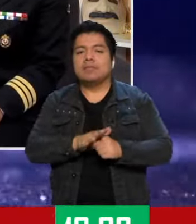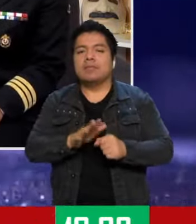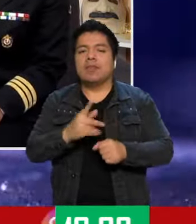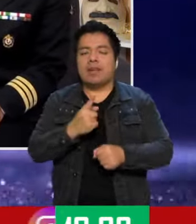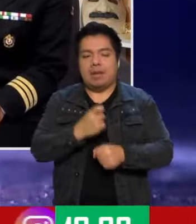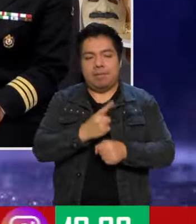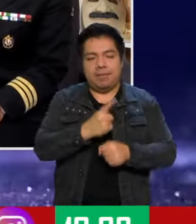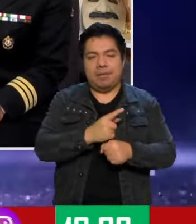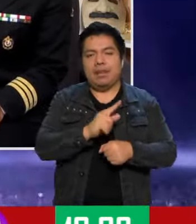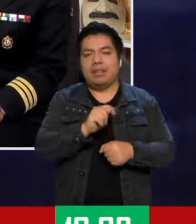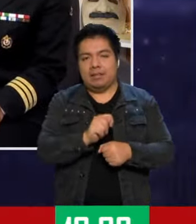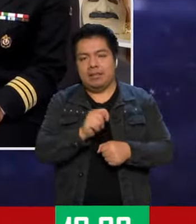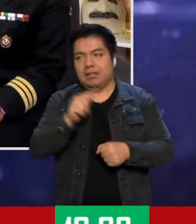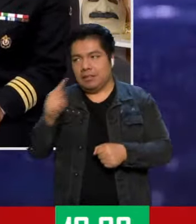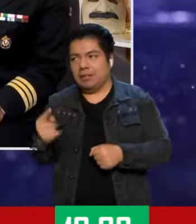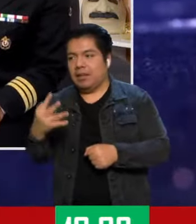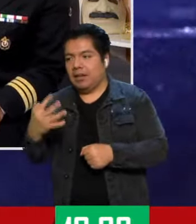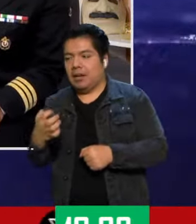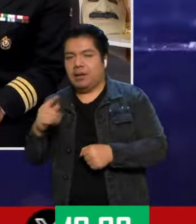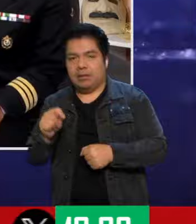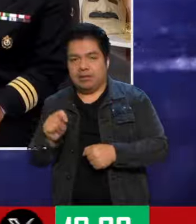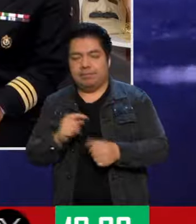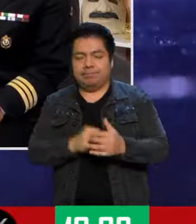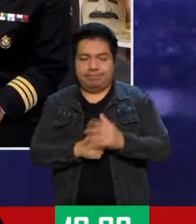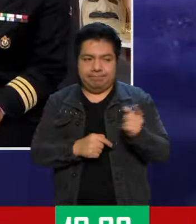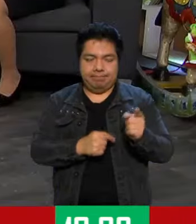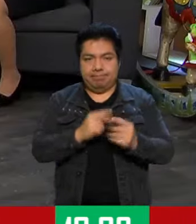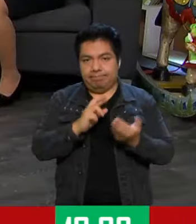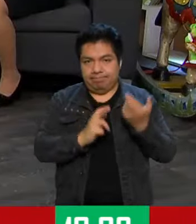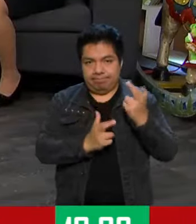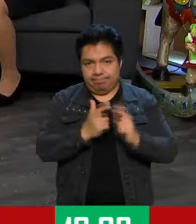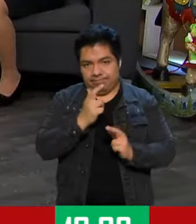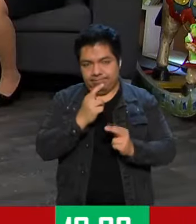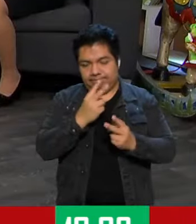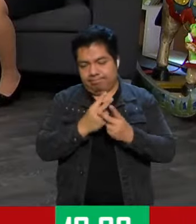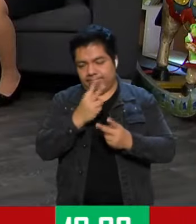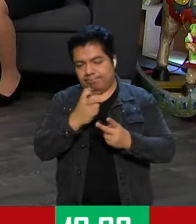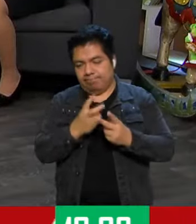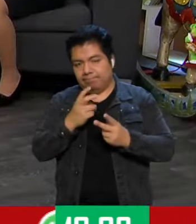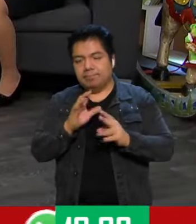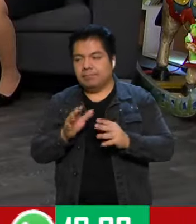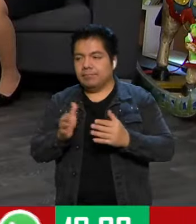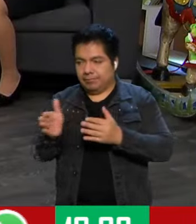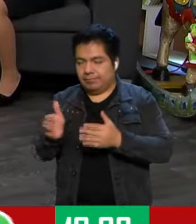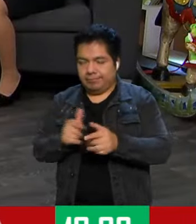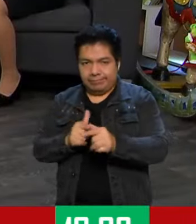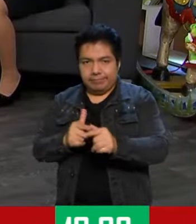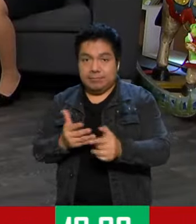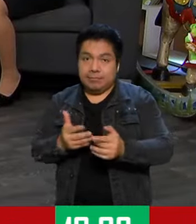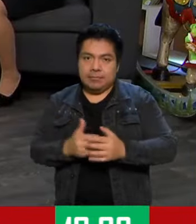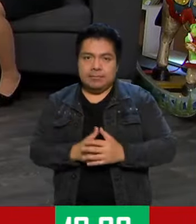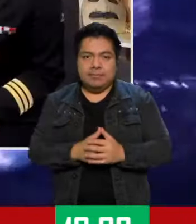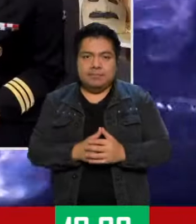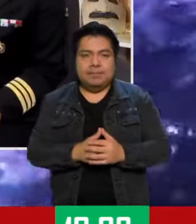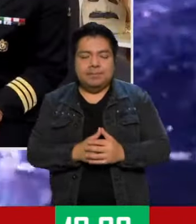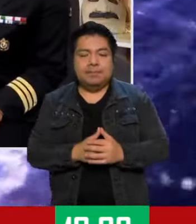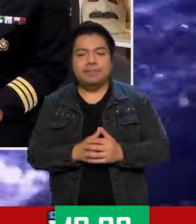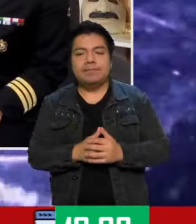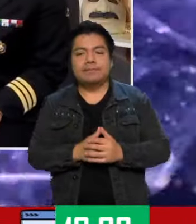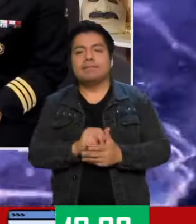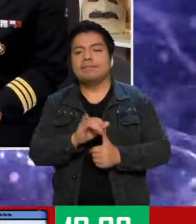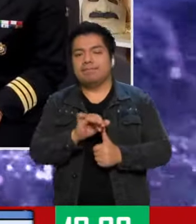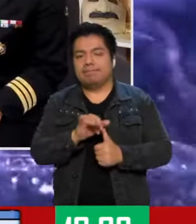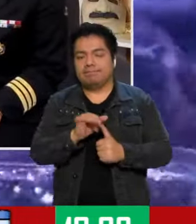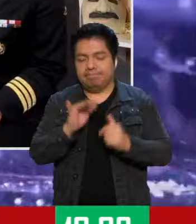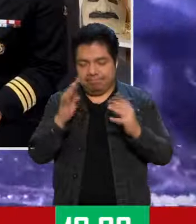4T? Esta era la 4T. La revolución fue la segunda T. Sí, señor. Siga usted, maestra. Pues así vamos